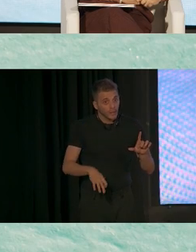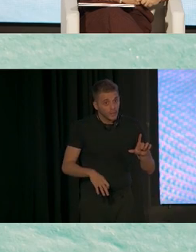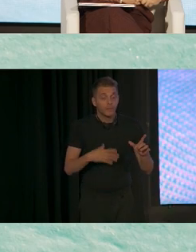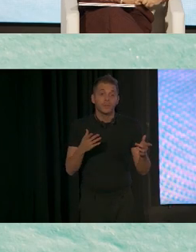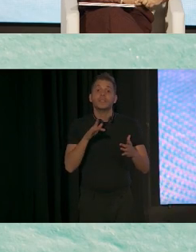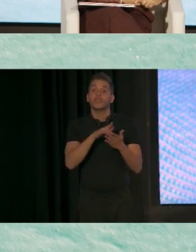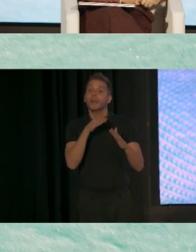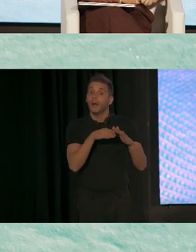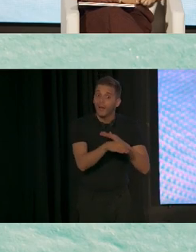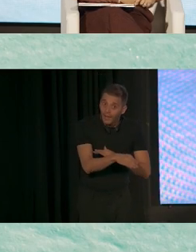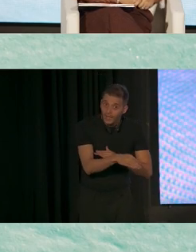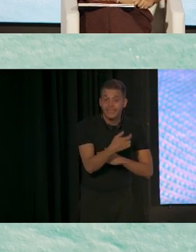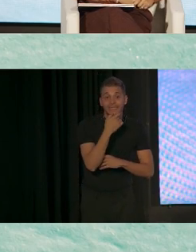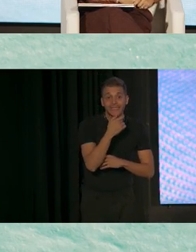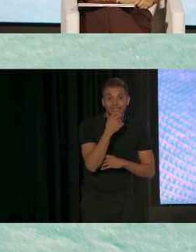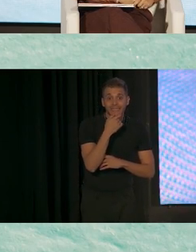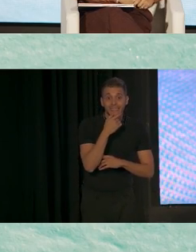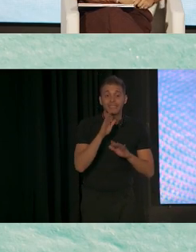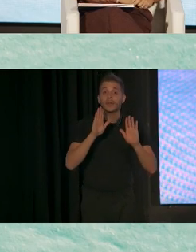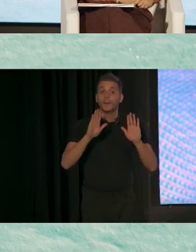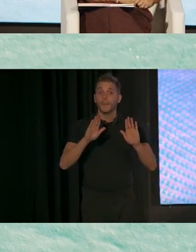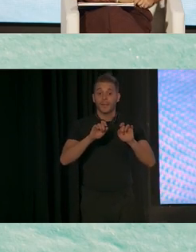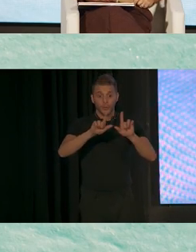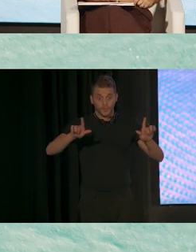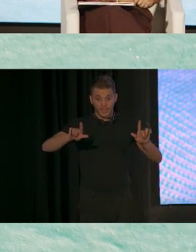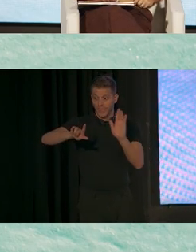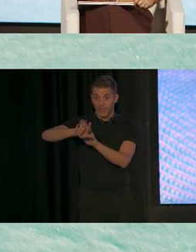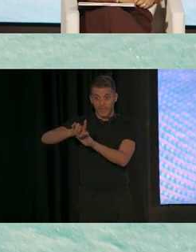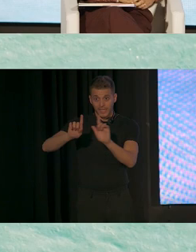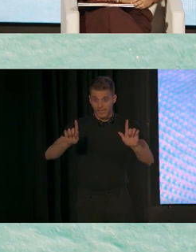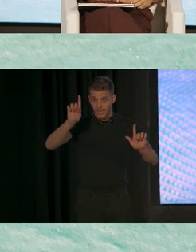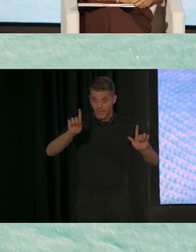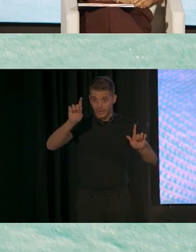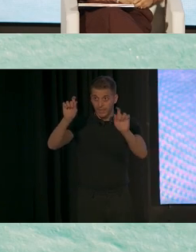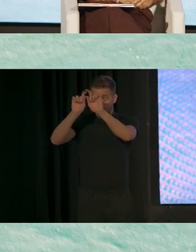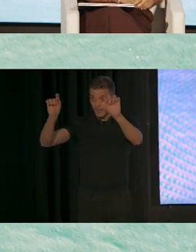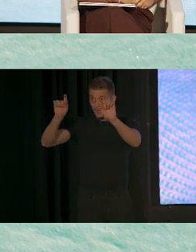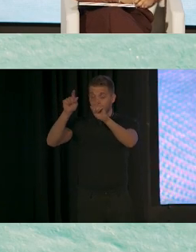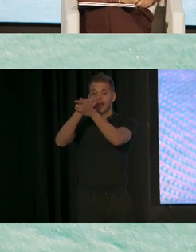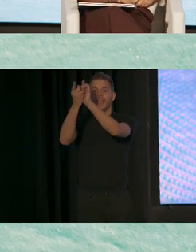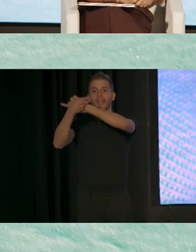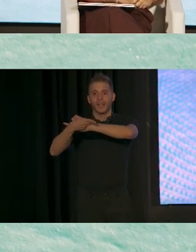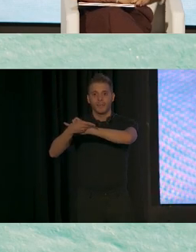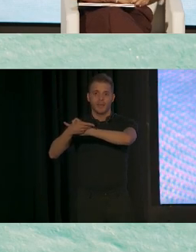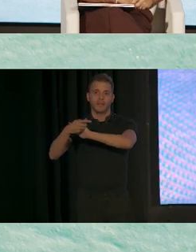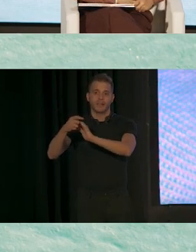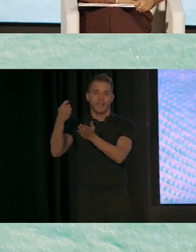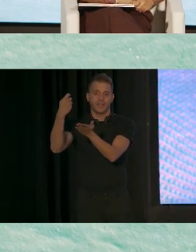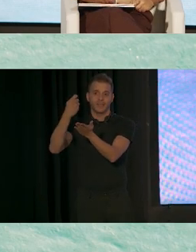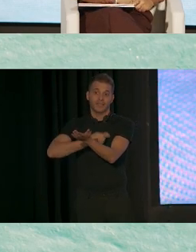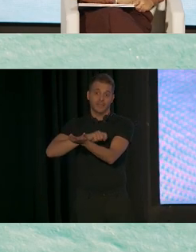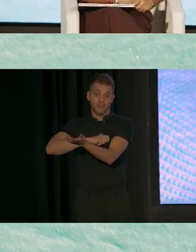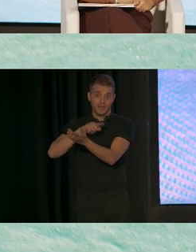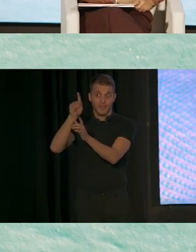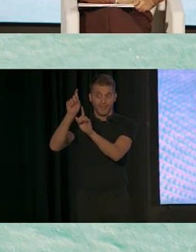en inglés, pero en pantalla a la mano derecha, arriba, puede cambiar al lenguaje en español. Y ahí puse el lenguaje